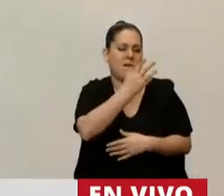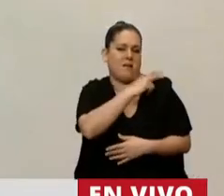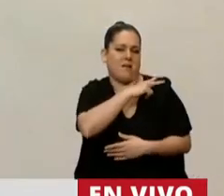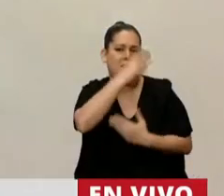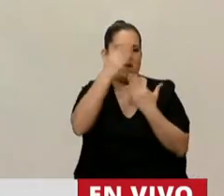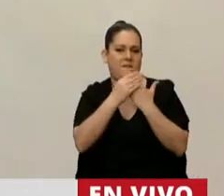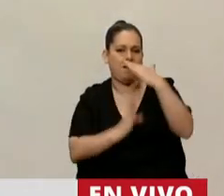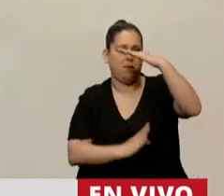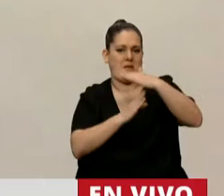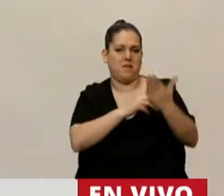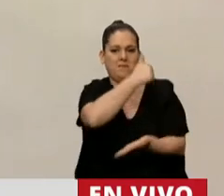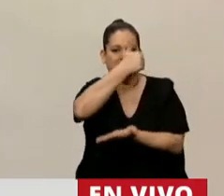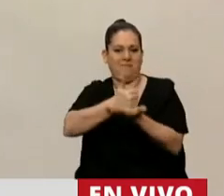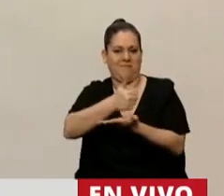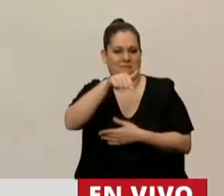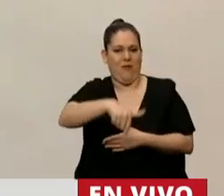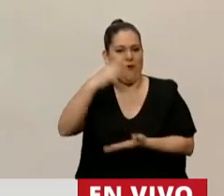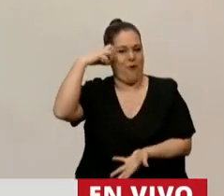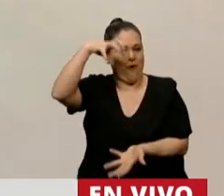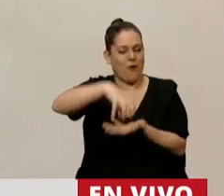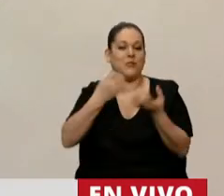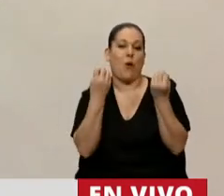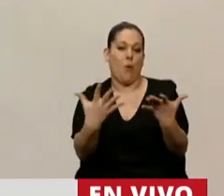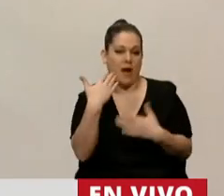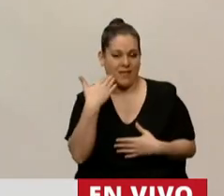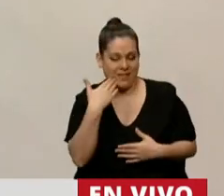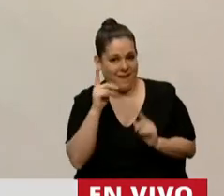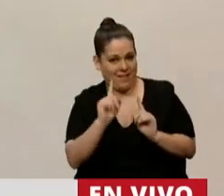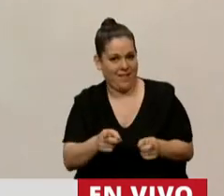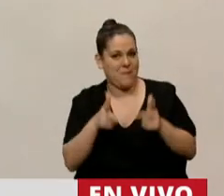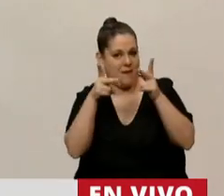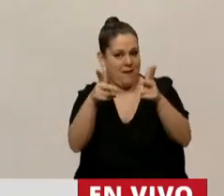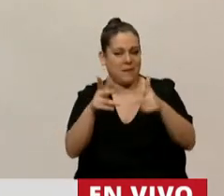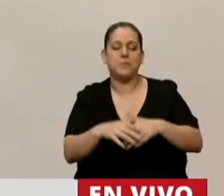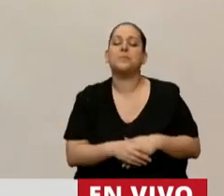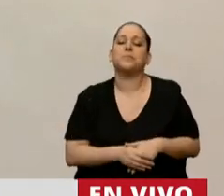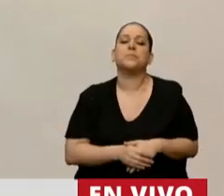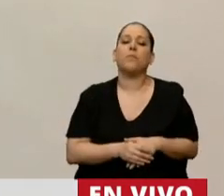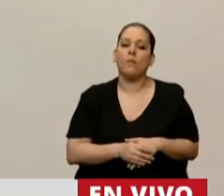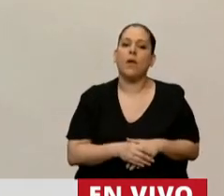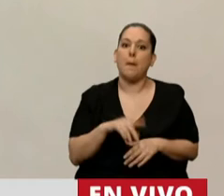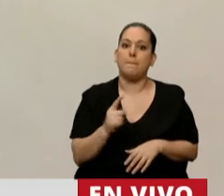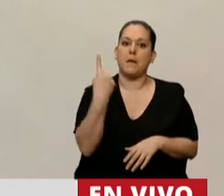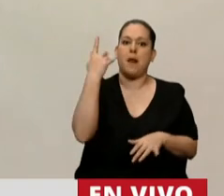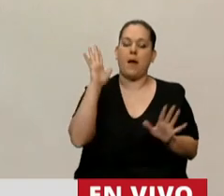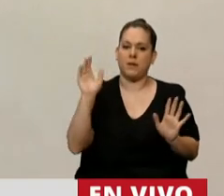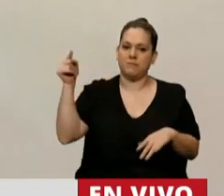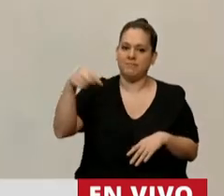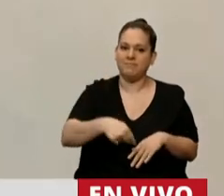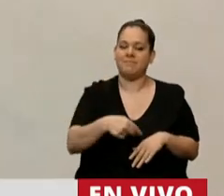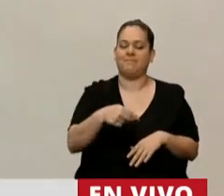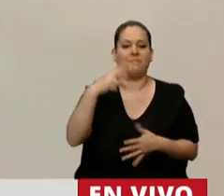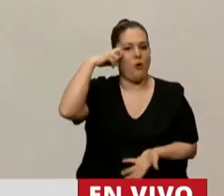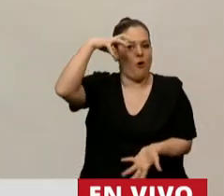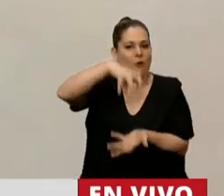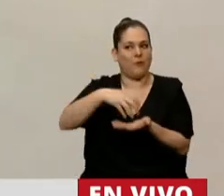de Gabinete en el Congreso, también desearle que también buenas tardes, señor Jefe de Gabinete, que es la primera vez que viene al Congreso de la